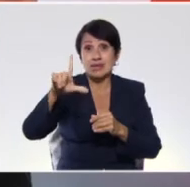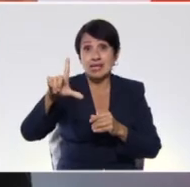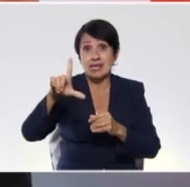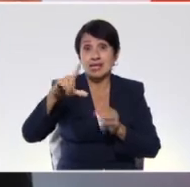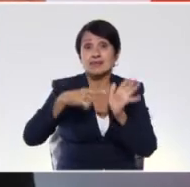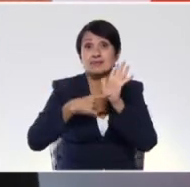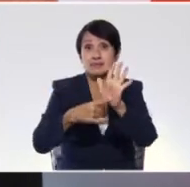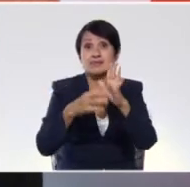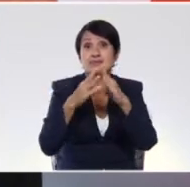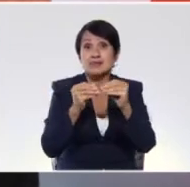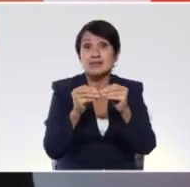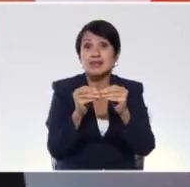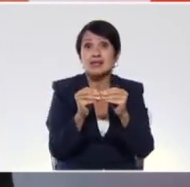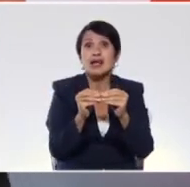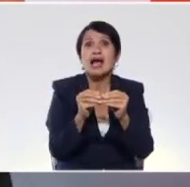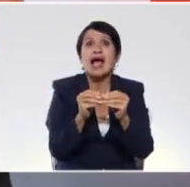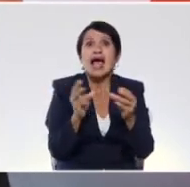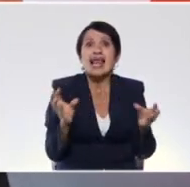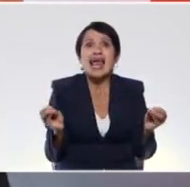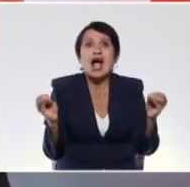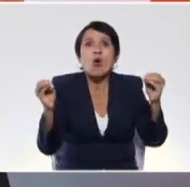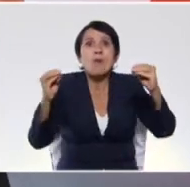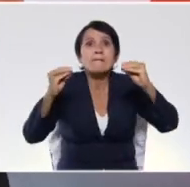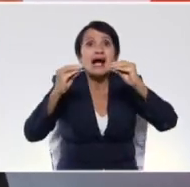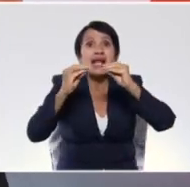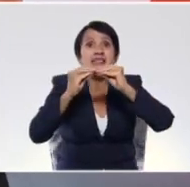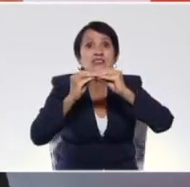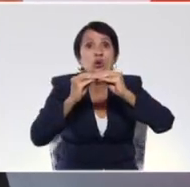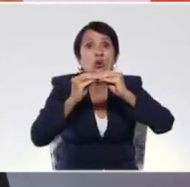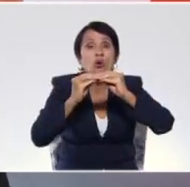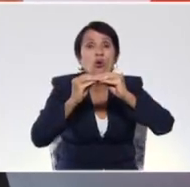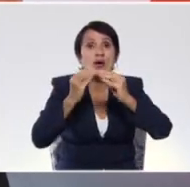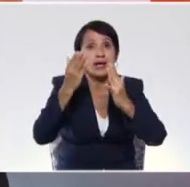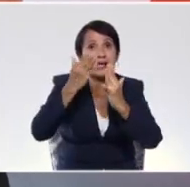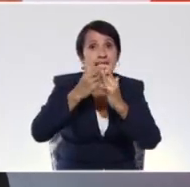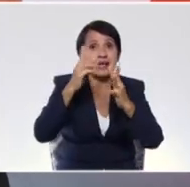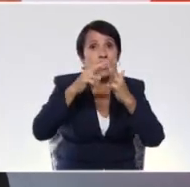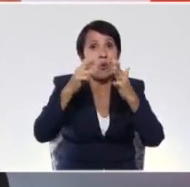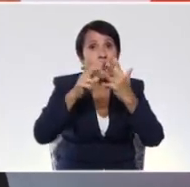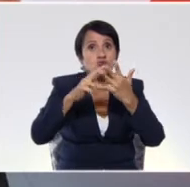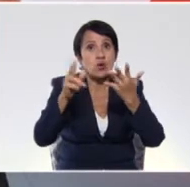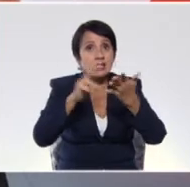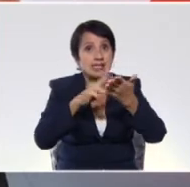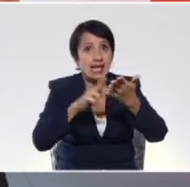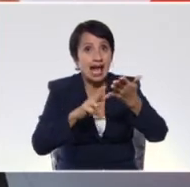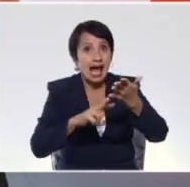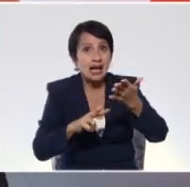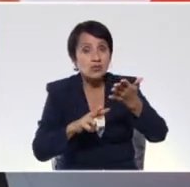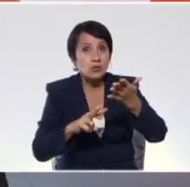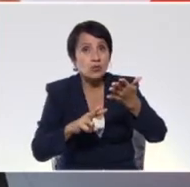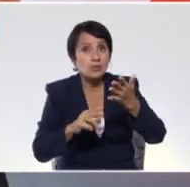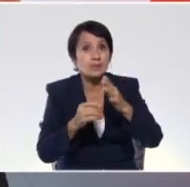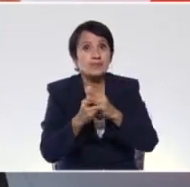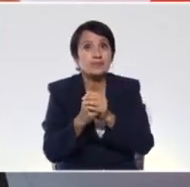menos que es la comparación entre recursos literarios que